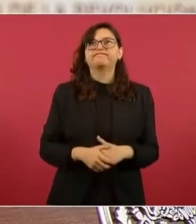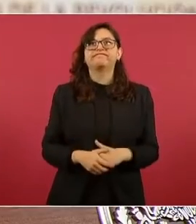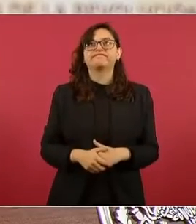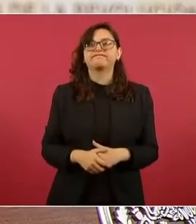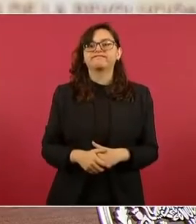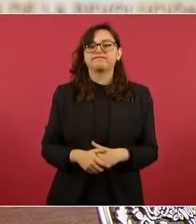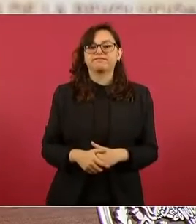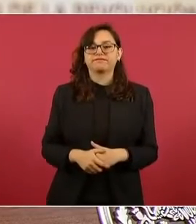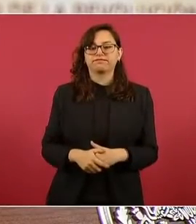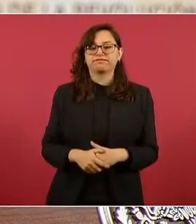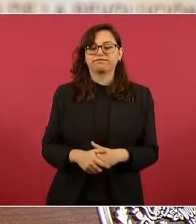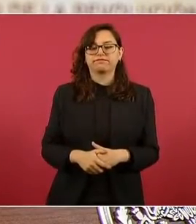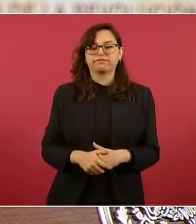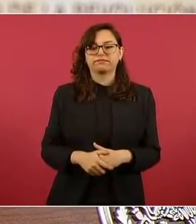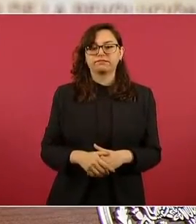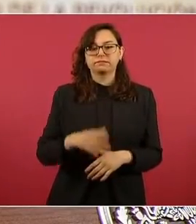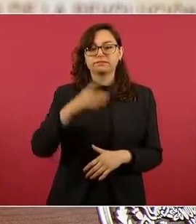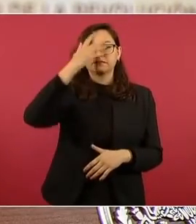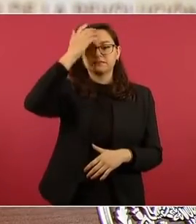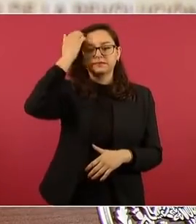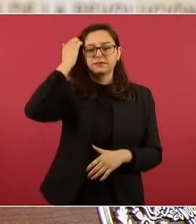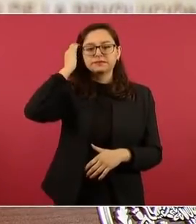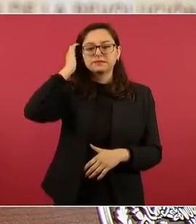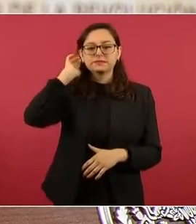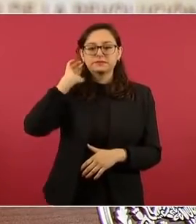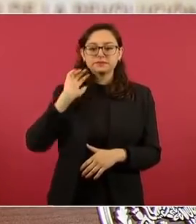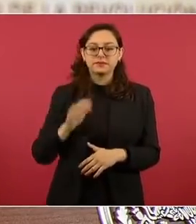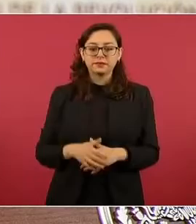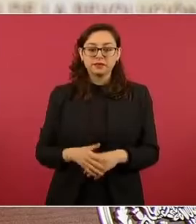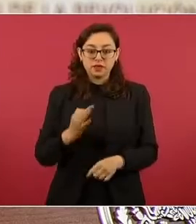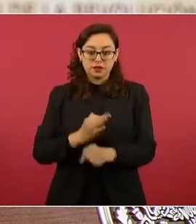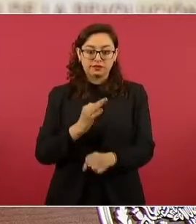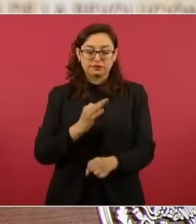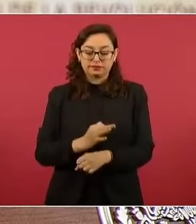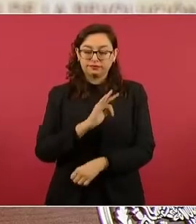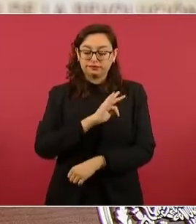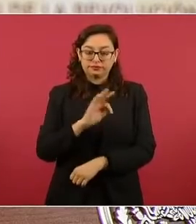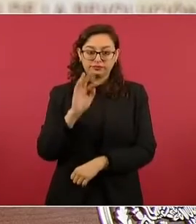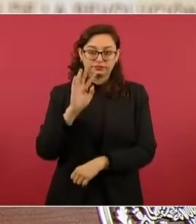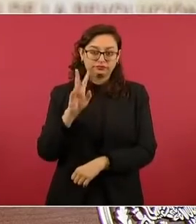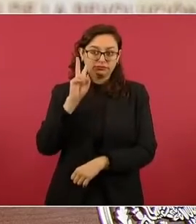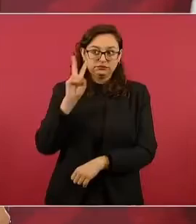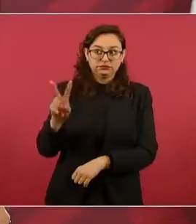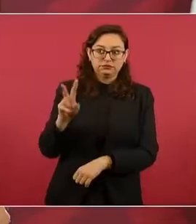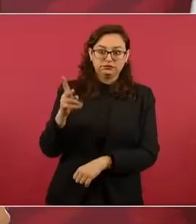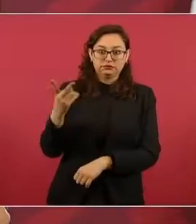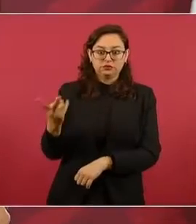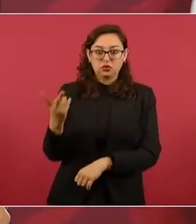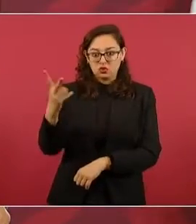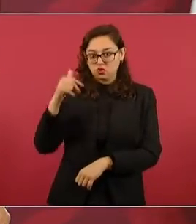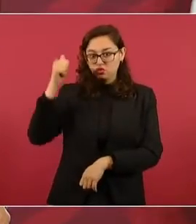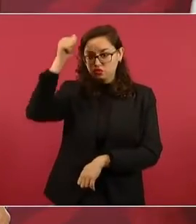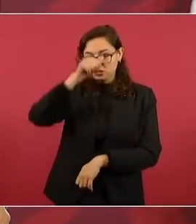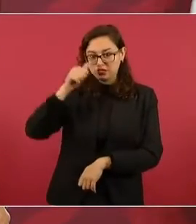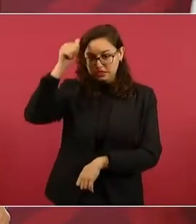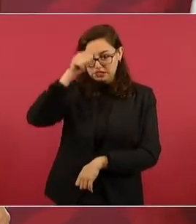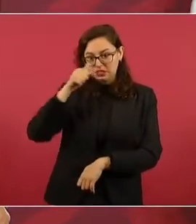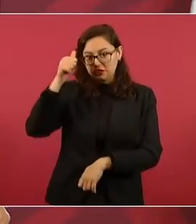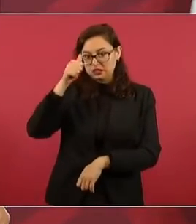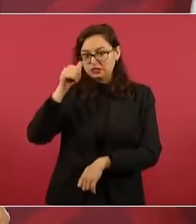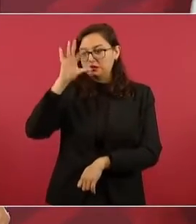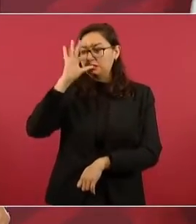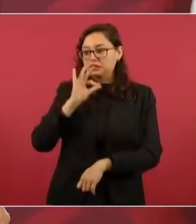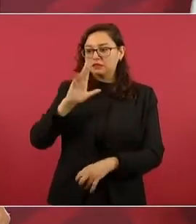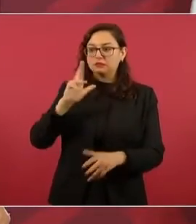esto mismo del asesinato de los sacerdotes, el